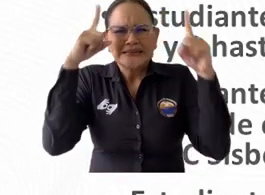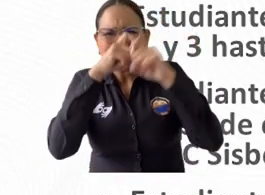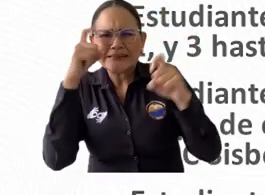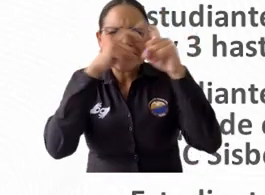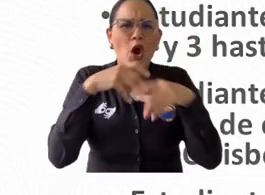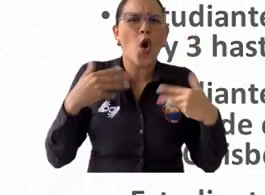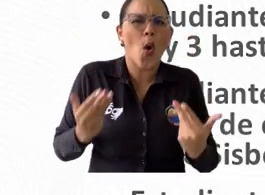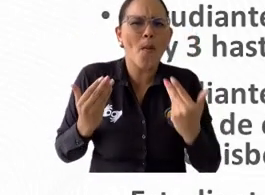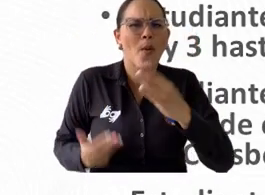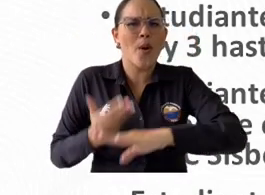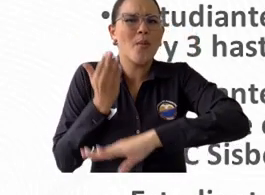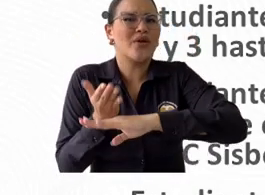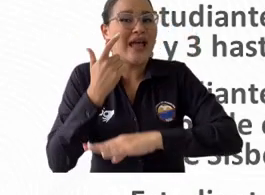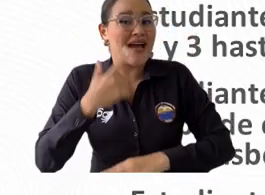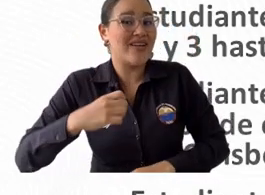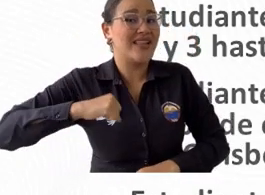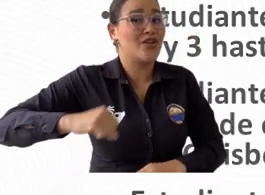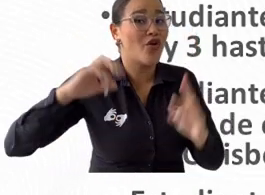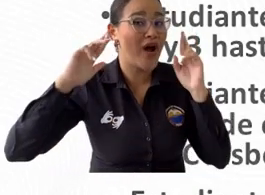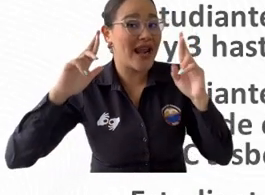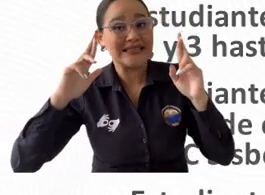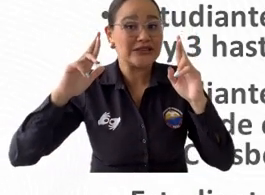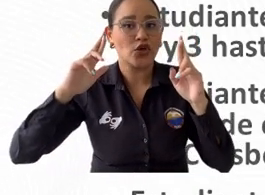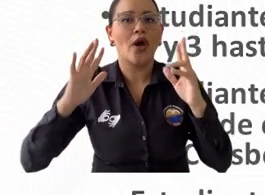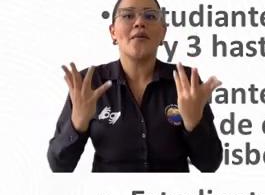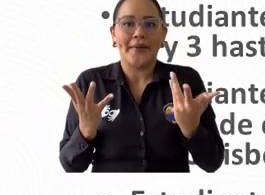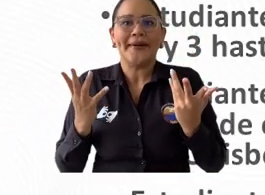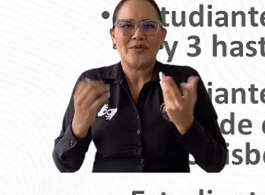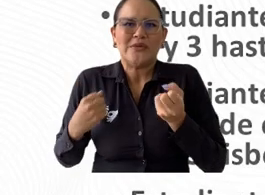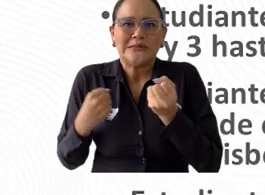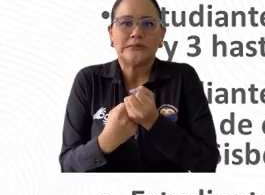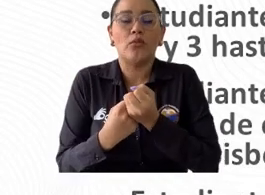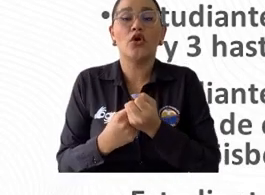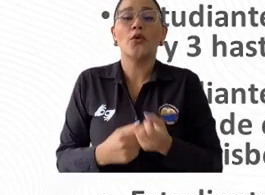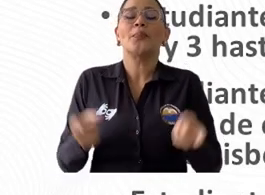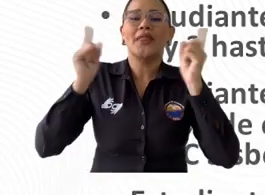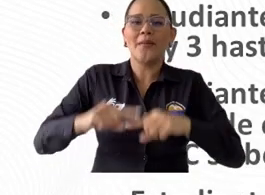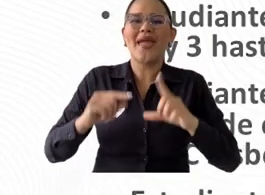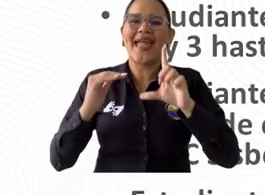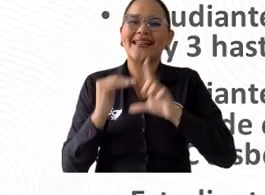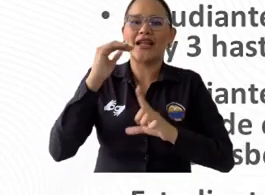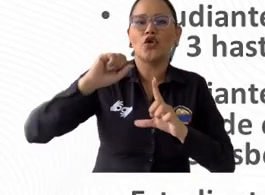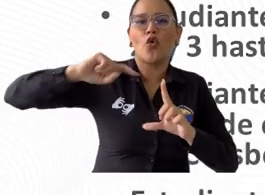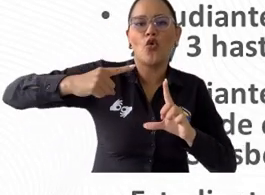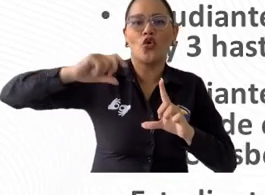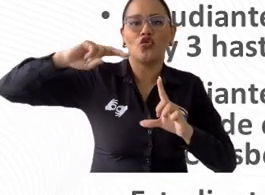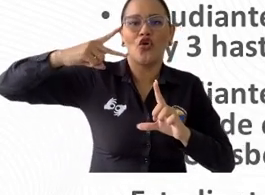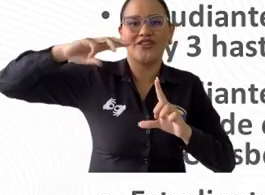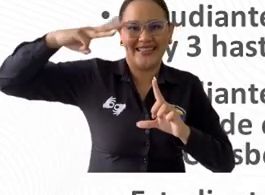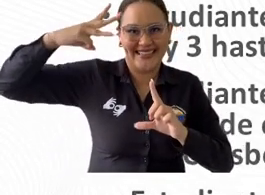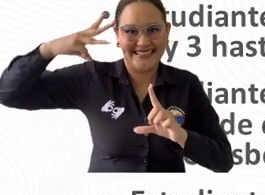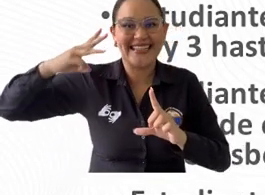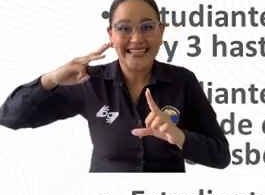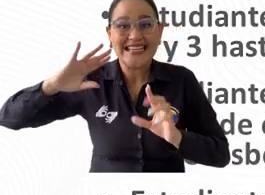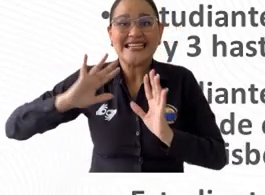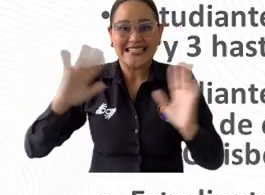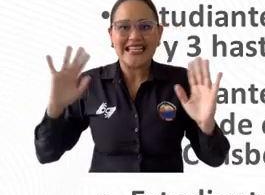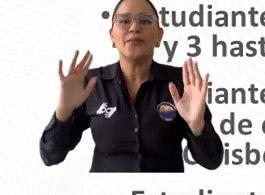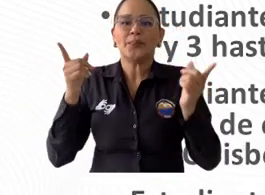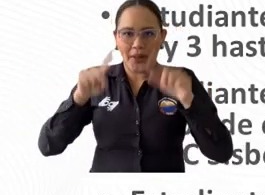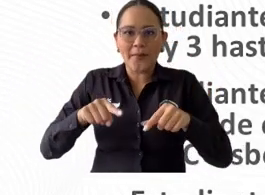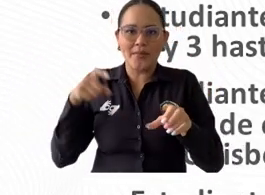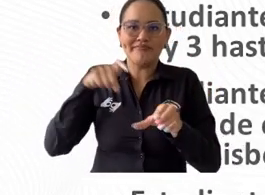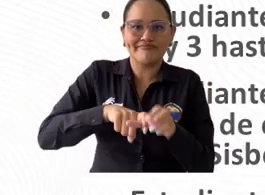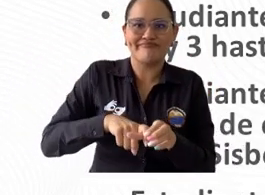hasta el año anterior, ya desde este año, a los estudiantes que estén en cualquier grupo de clasificación en categorías A, B o C del SIDBEN